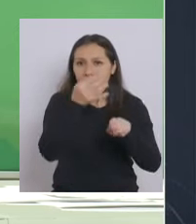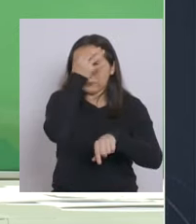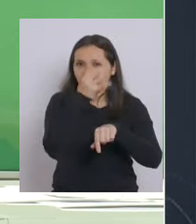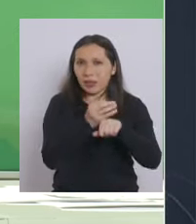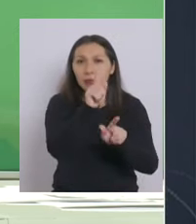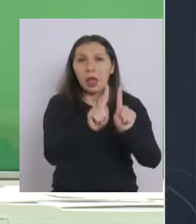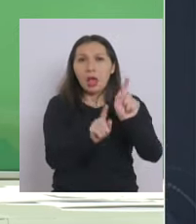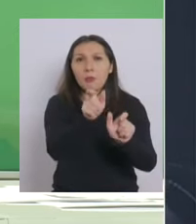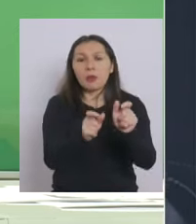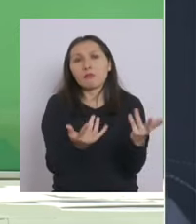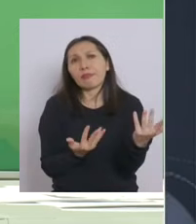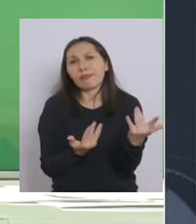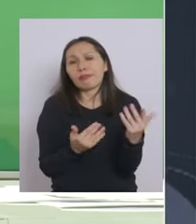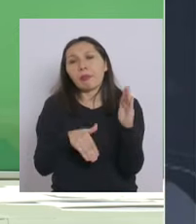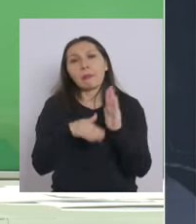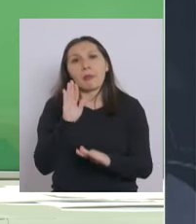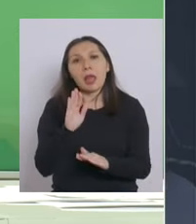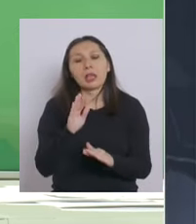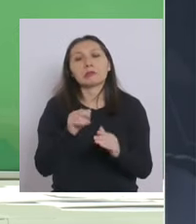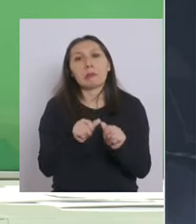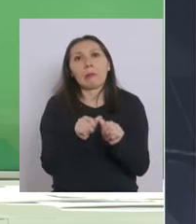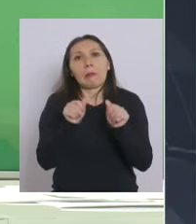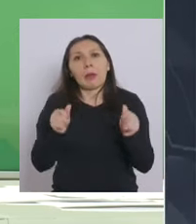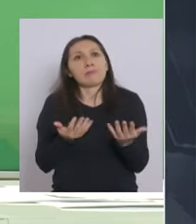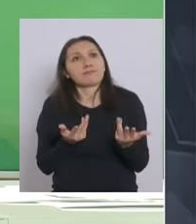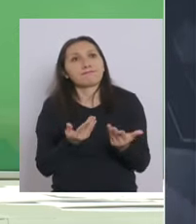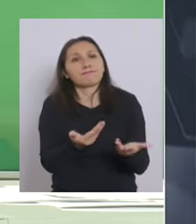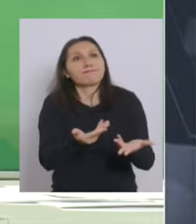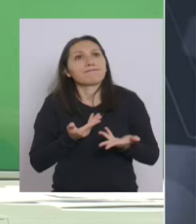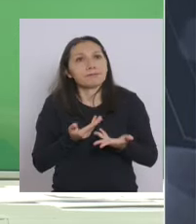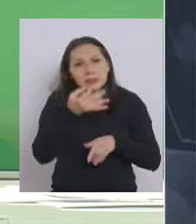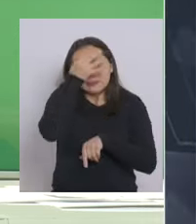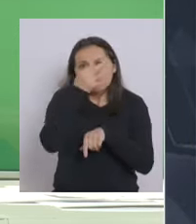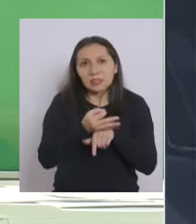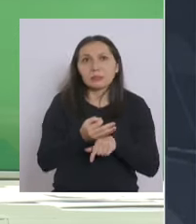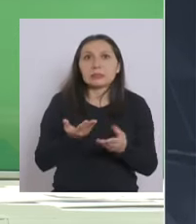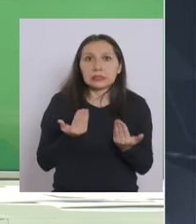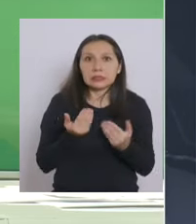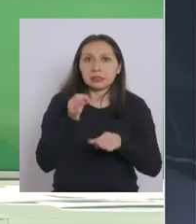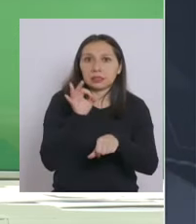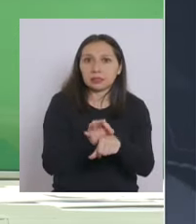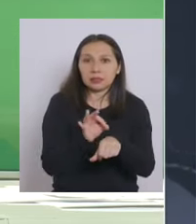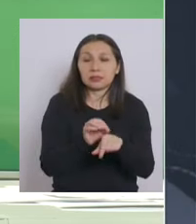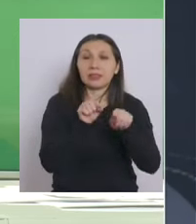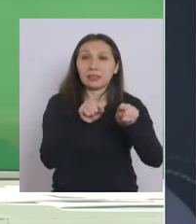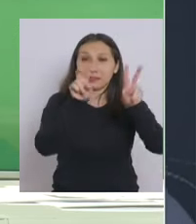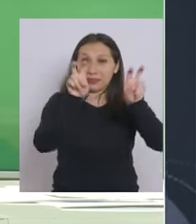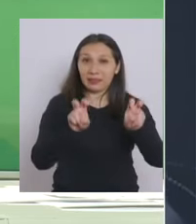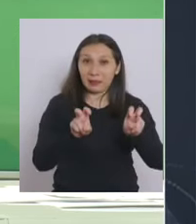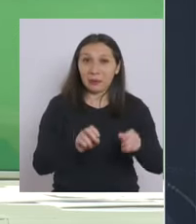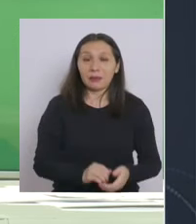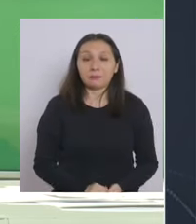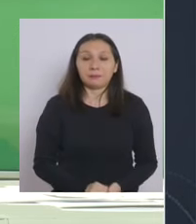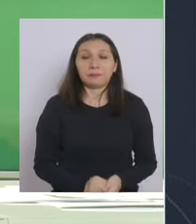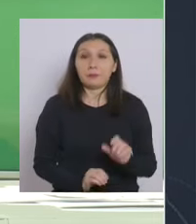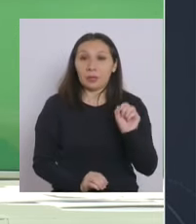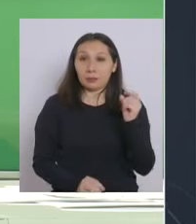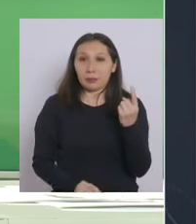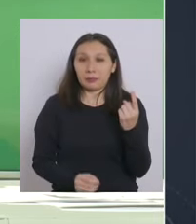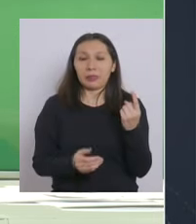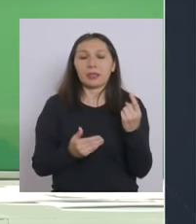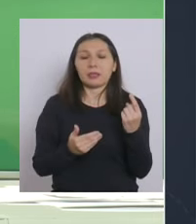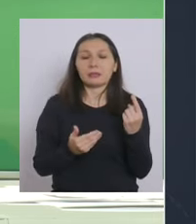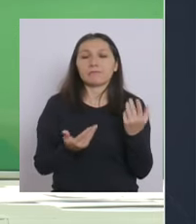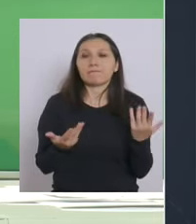aquellas personas que han esperado más para la resolución de sus patologías en ese sentido primero vamos